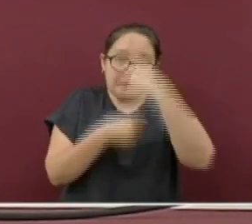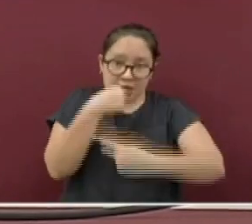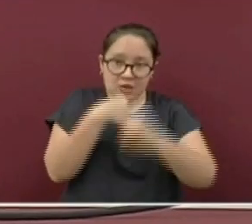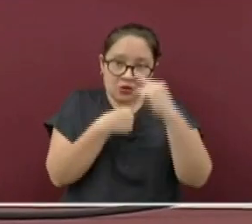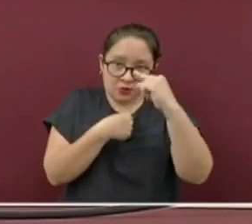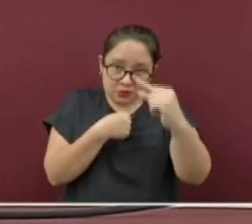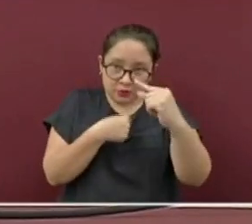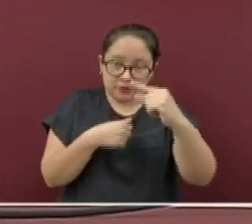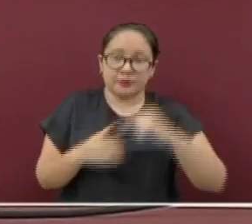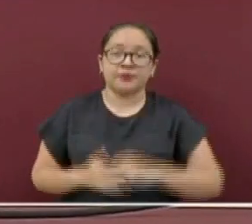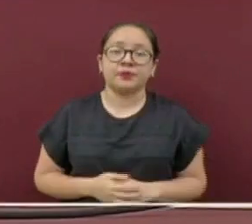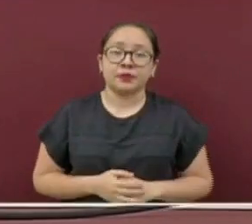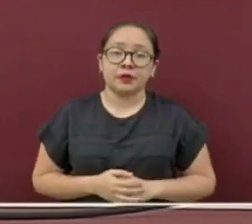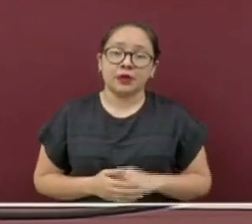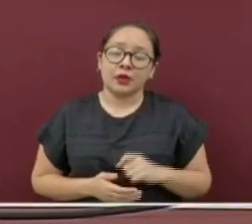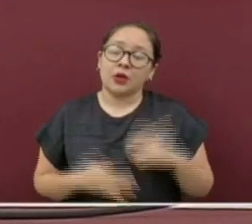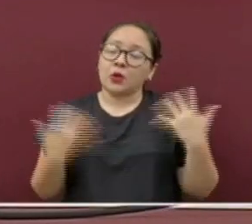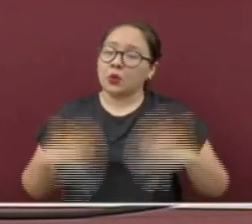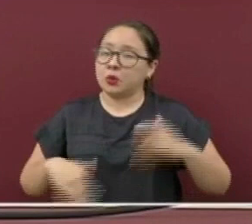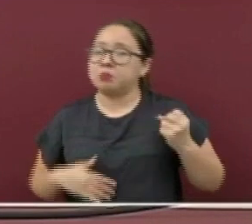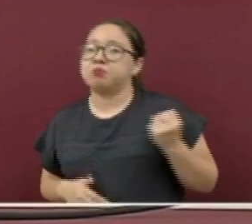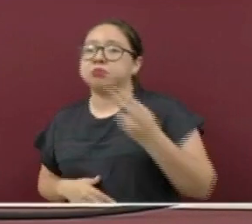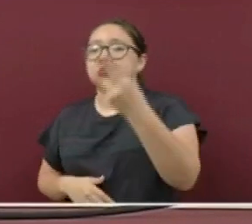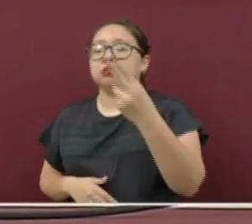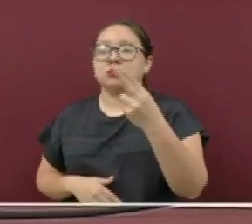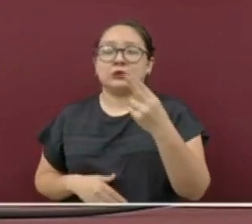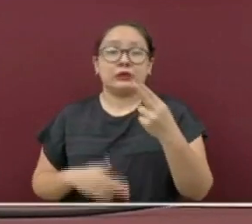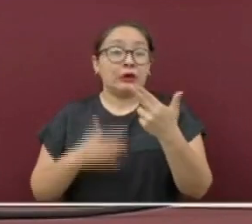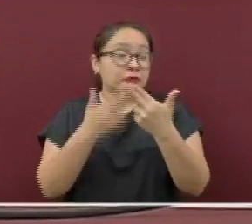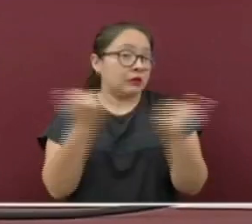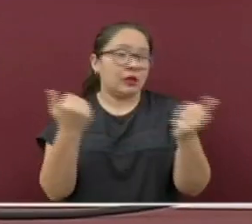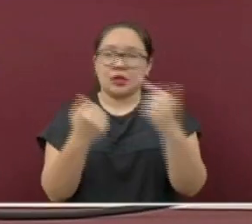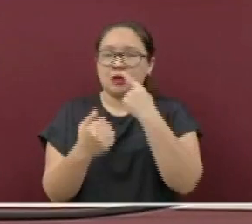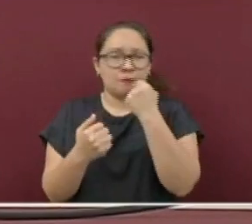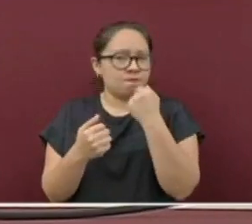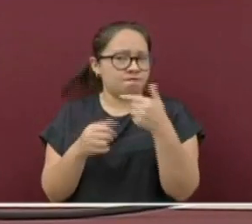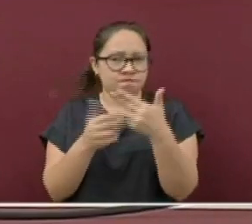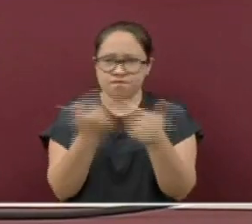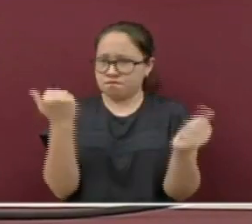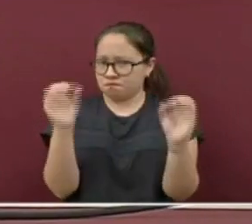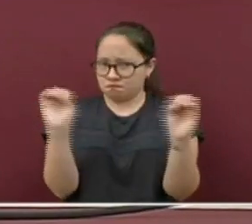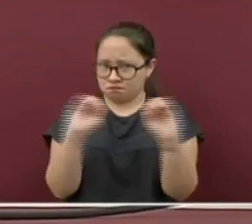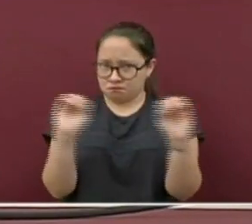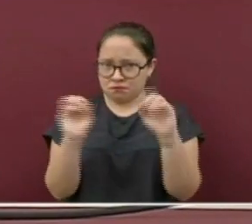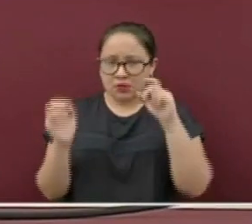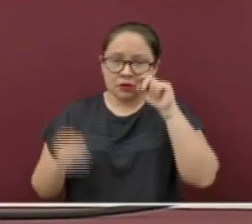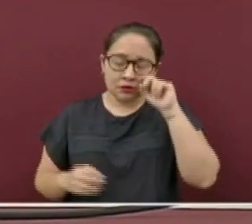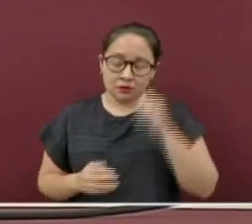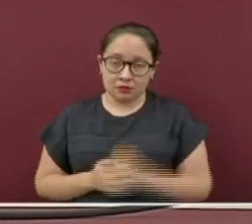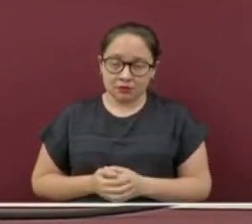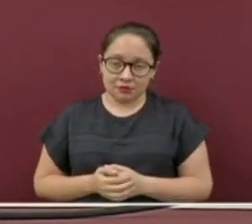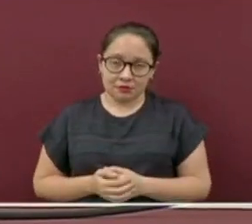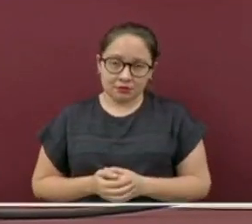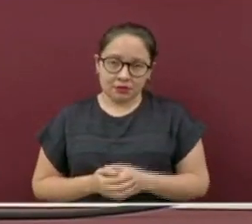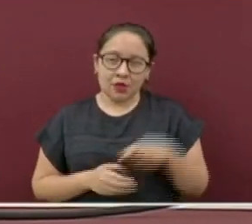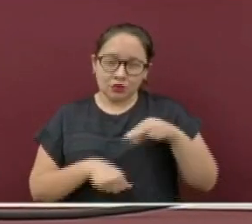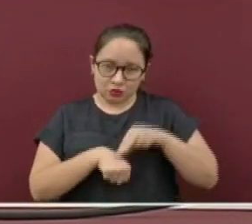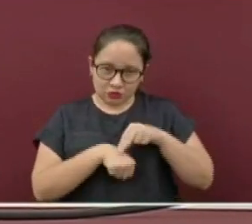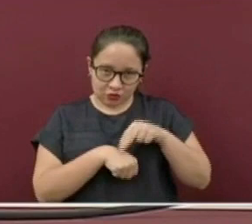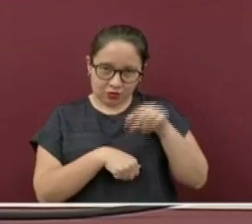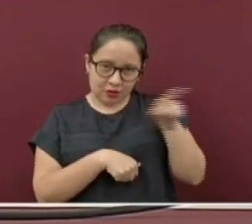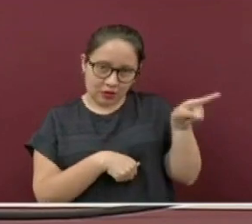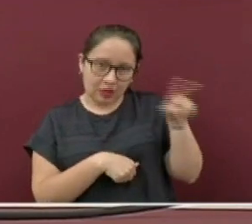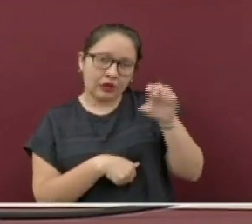y afortunadamente ninguno en rojo. Ya les comentaba también la doctora Espejo